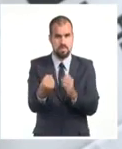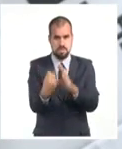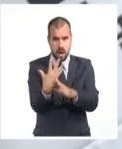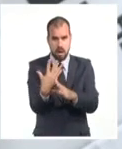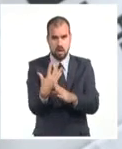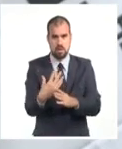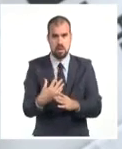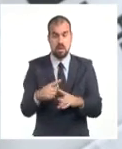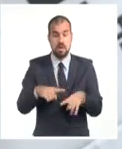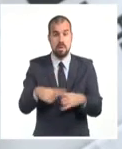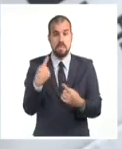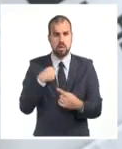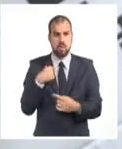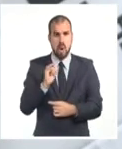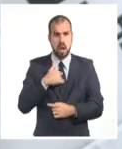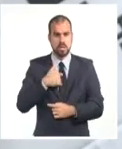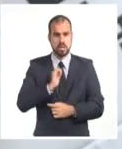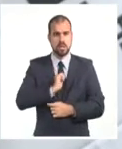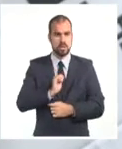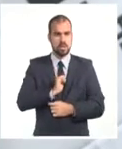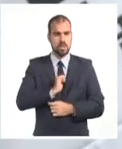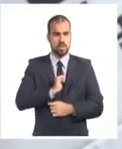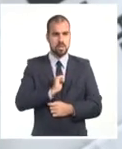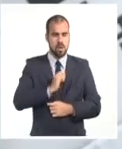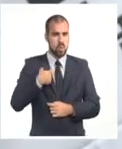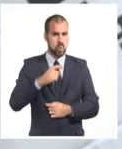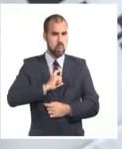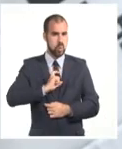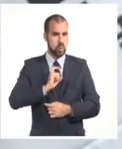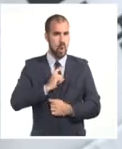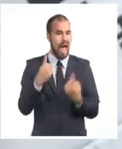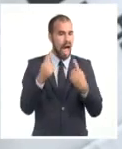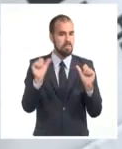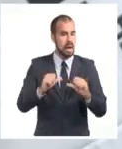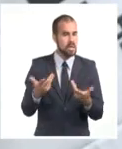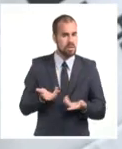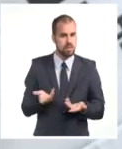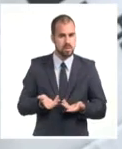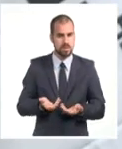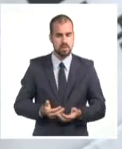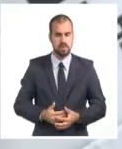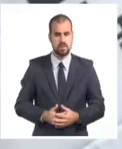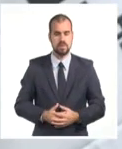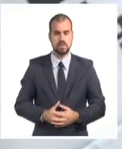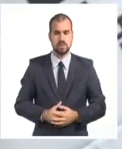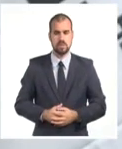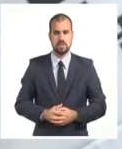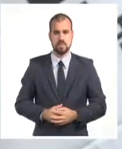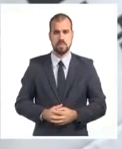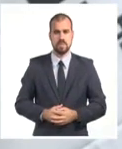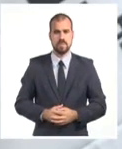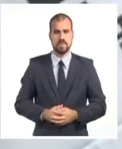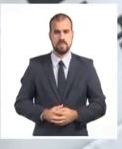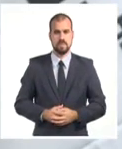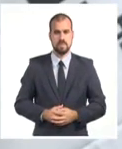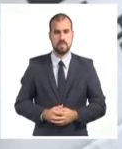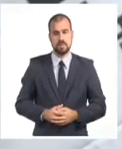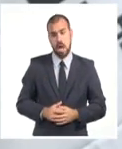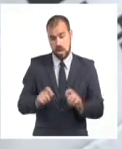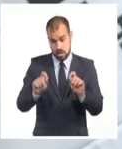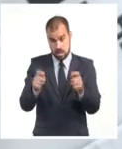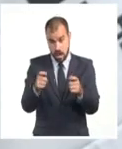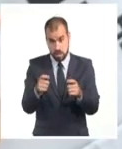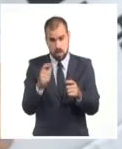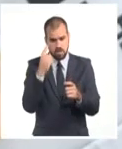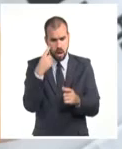Porque me dio pálpito de que algo había pasado. Y entonces eso hicimos, prendimos la radio,